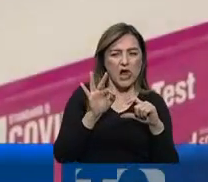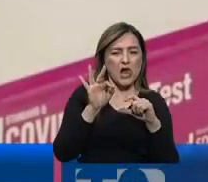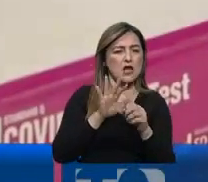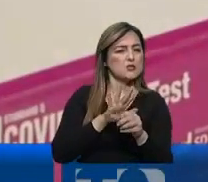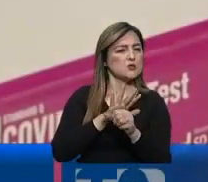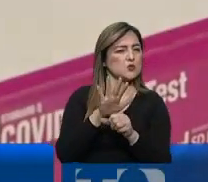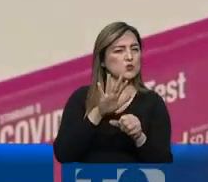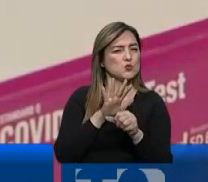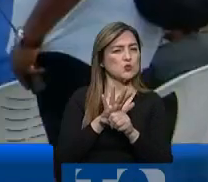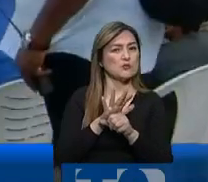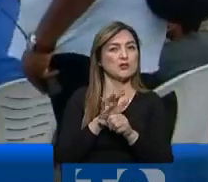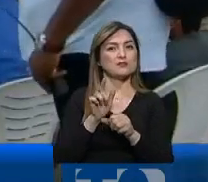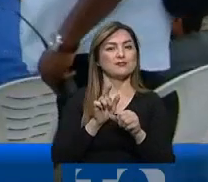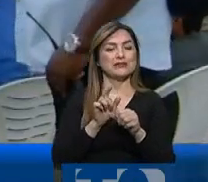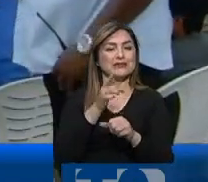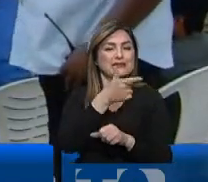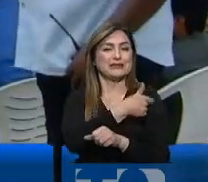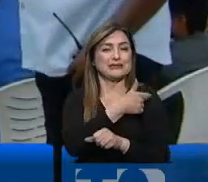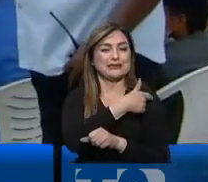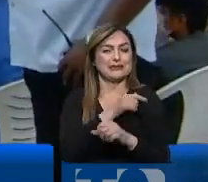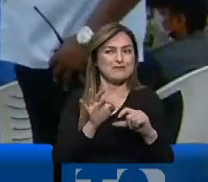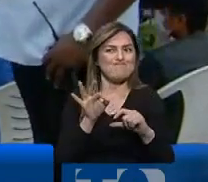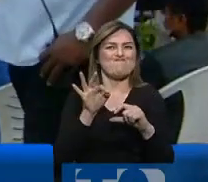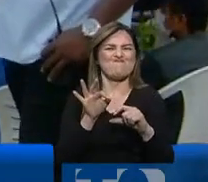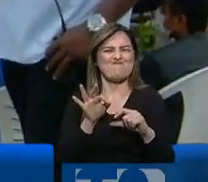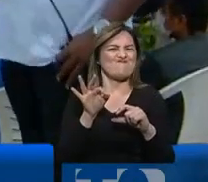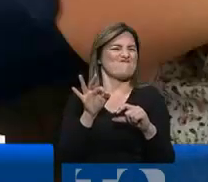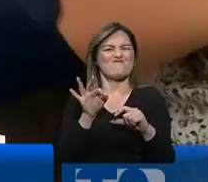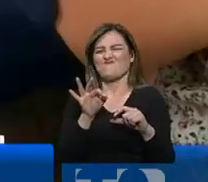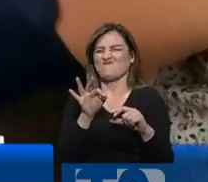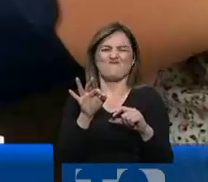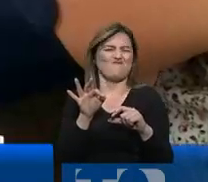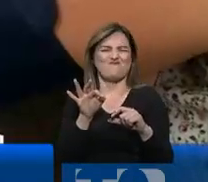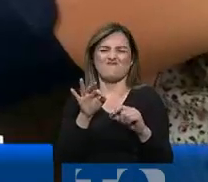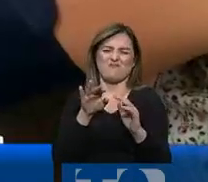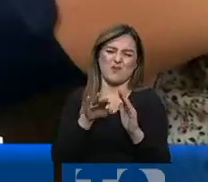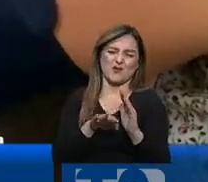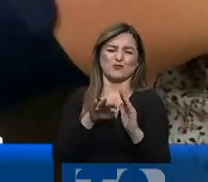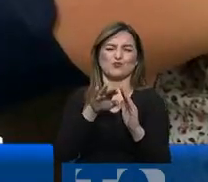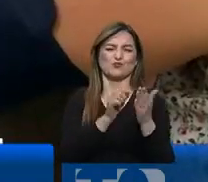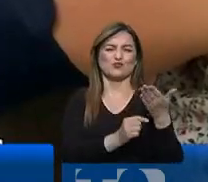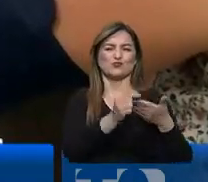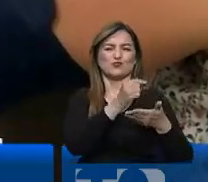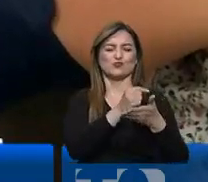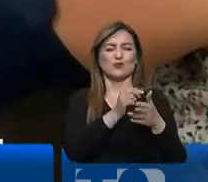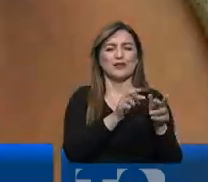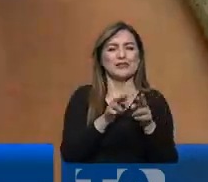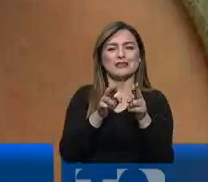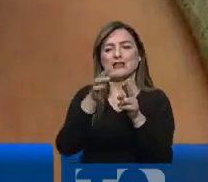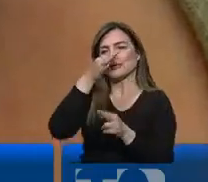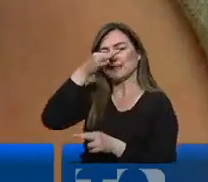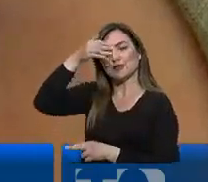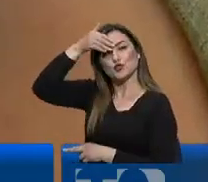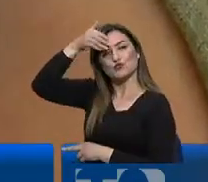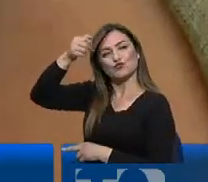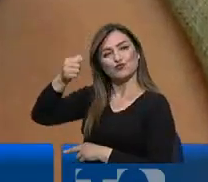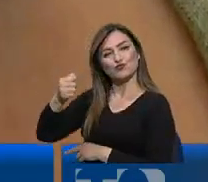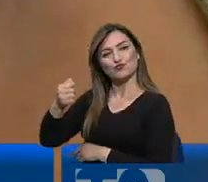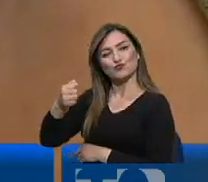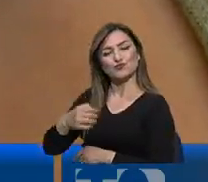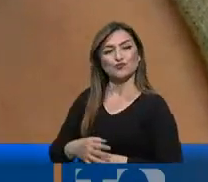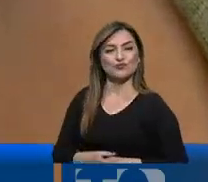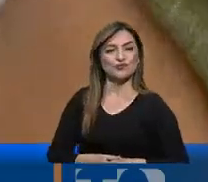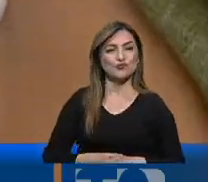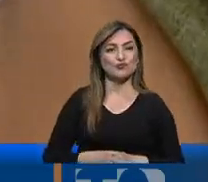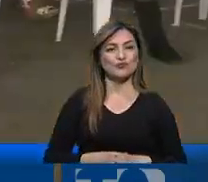aquellas en las que no se logra elevar los niveles de vacunación. Según Ruález, son Guayas, Los Ríos y Santo Domingo de los Áchilas.